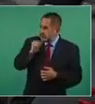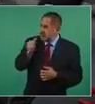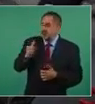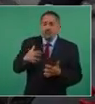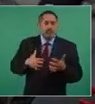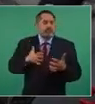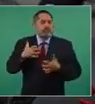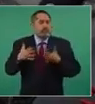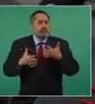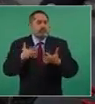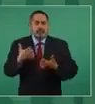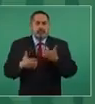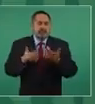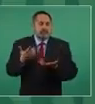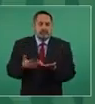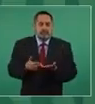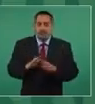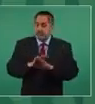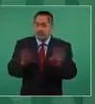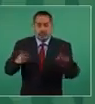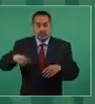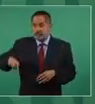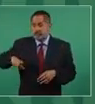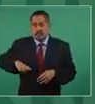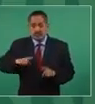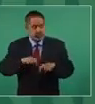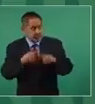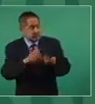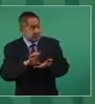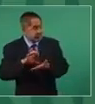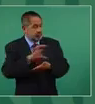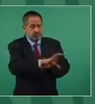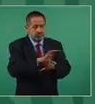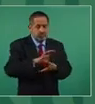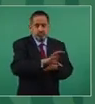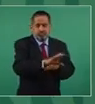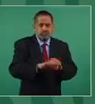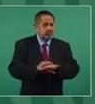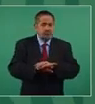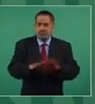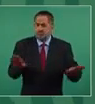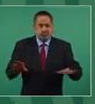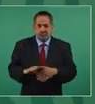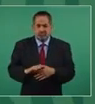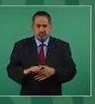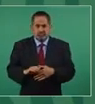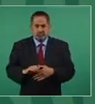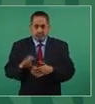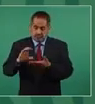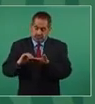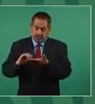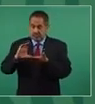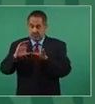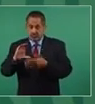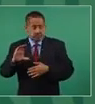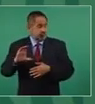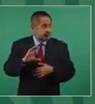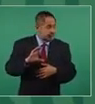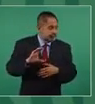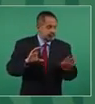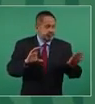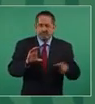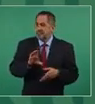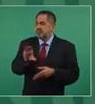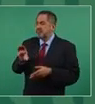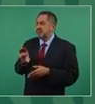porque ya no se recibe ese dinero, porque ese dinero se utiliza para mejorar